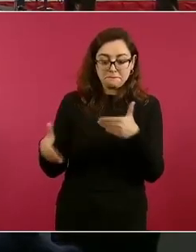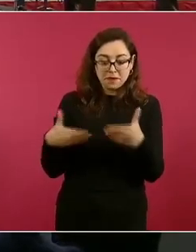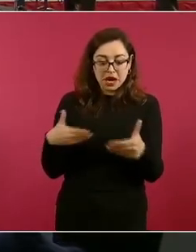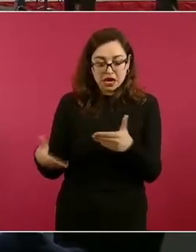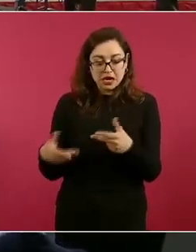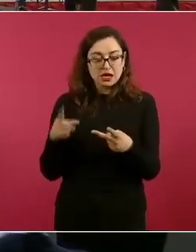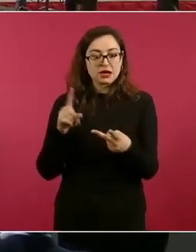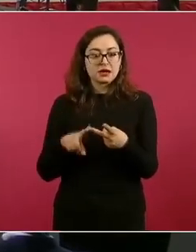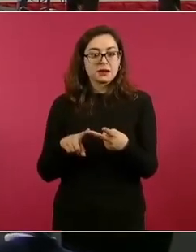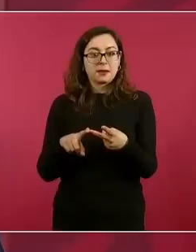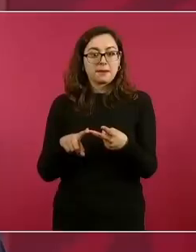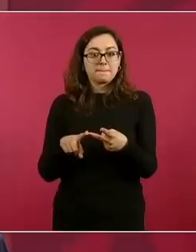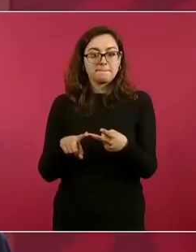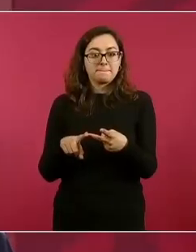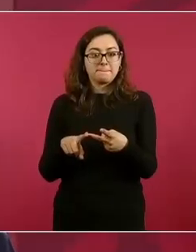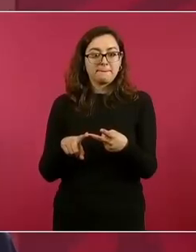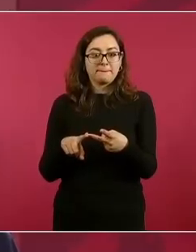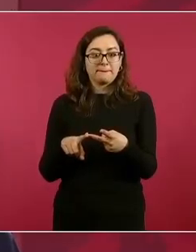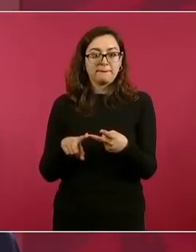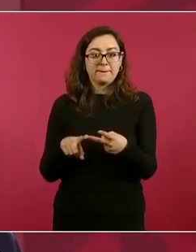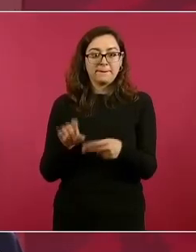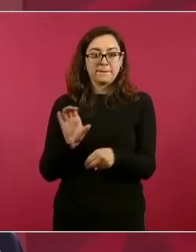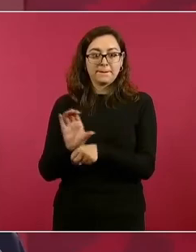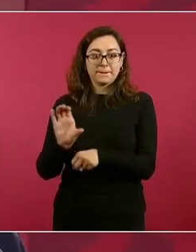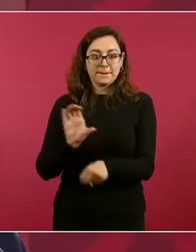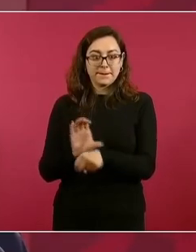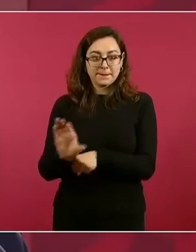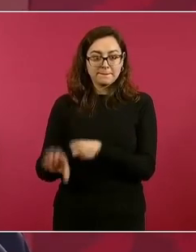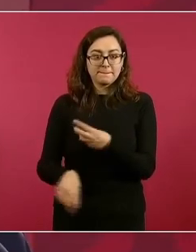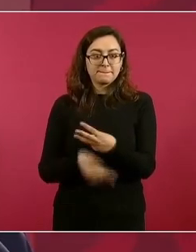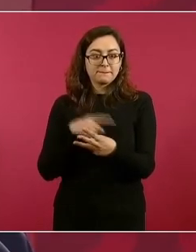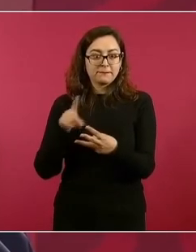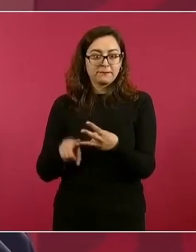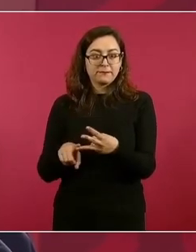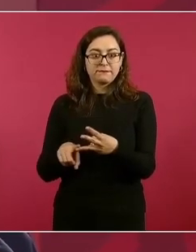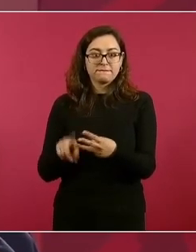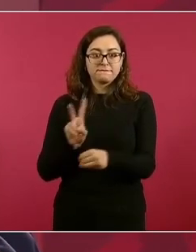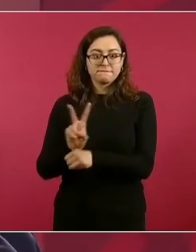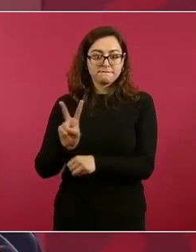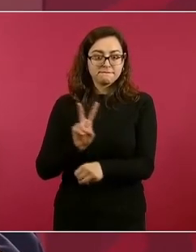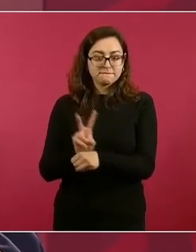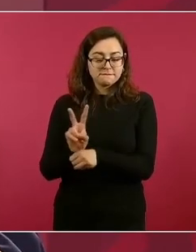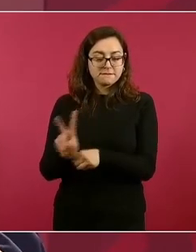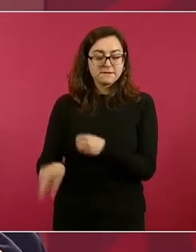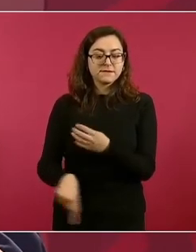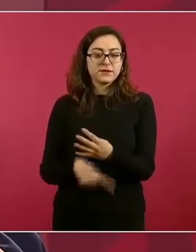Colombia, Venezuela,